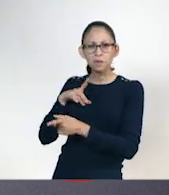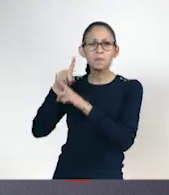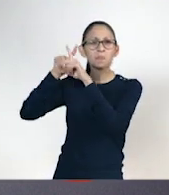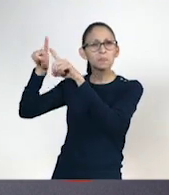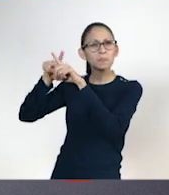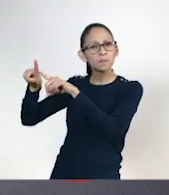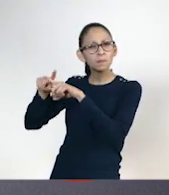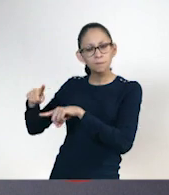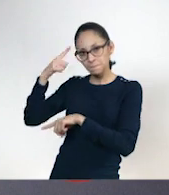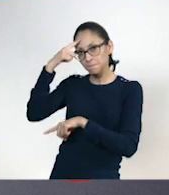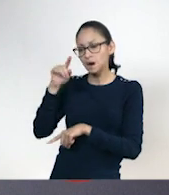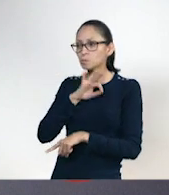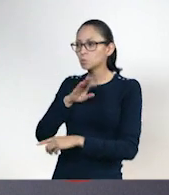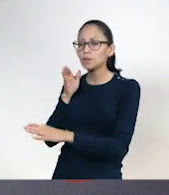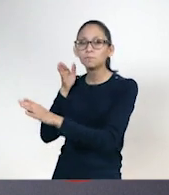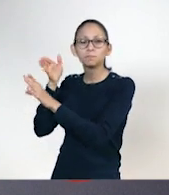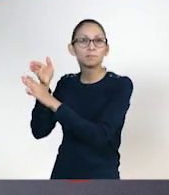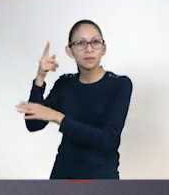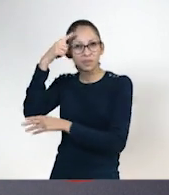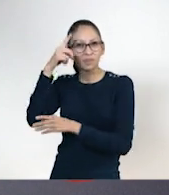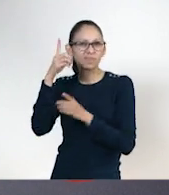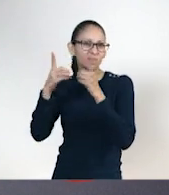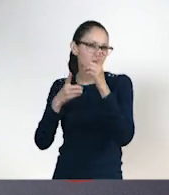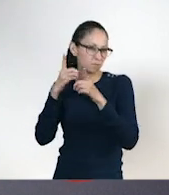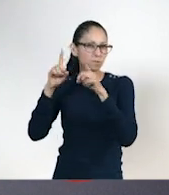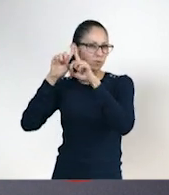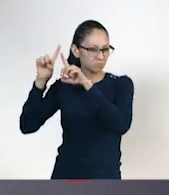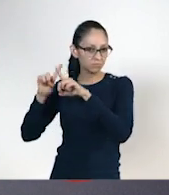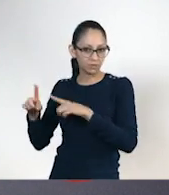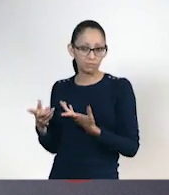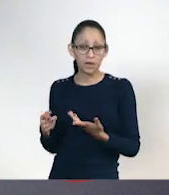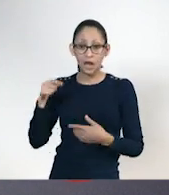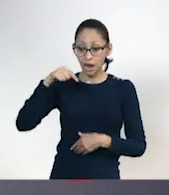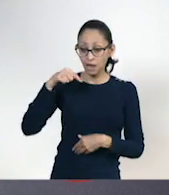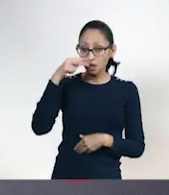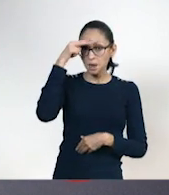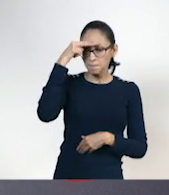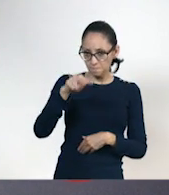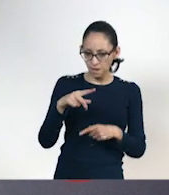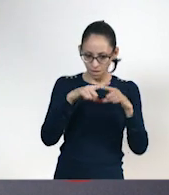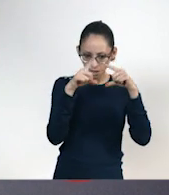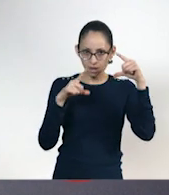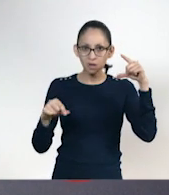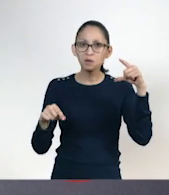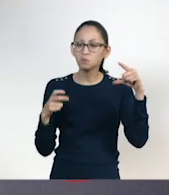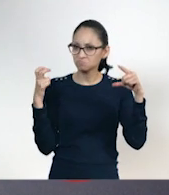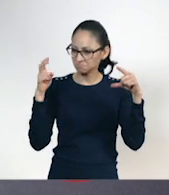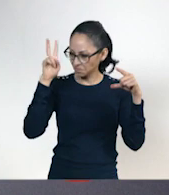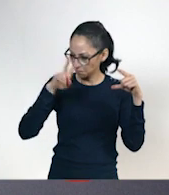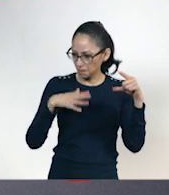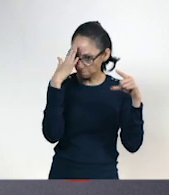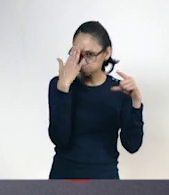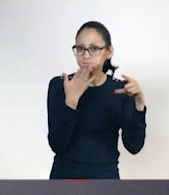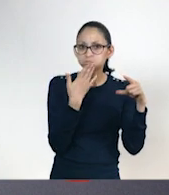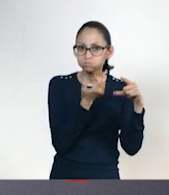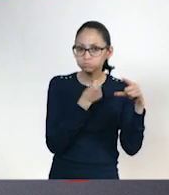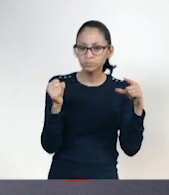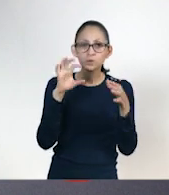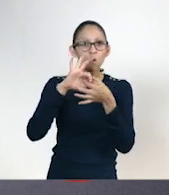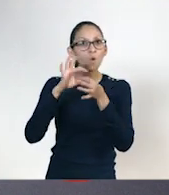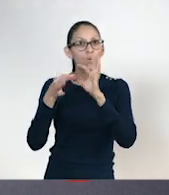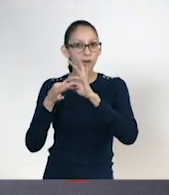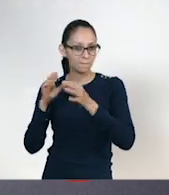algún deporte. Cabe mencionar, Alberto, que México es potencia mundial en estos eventos. Guau, qué orgullo.